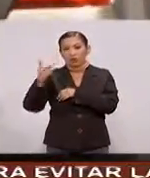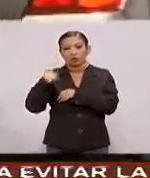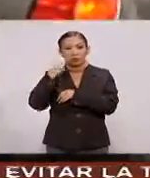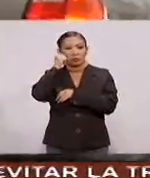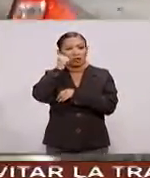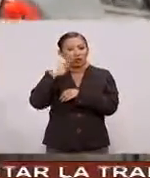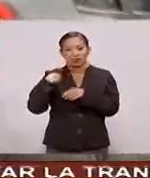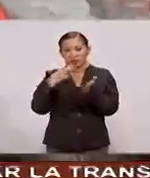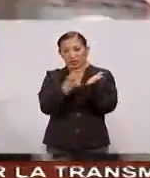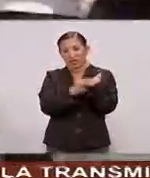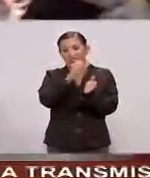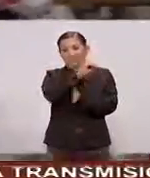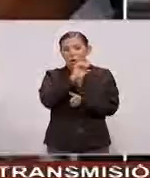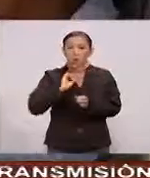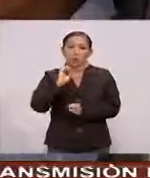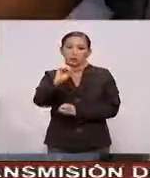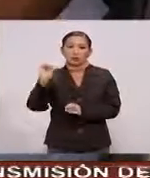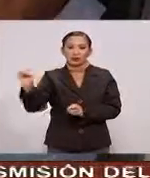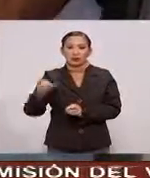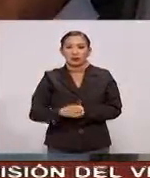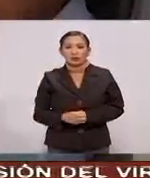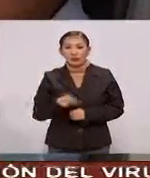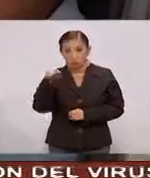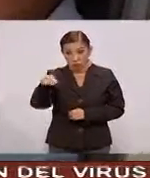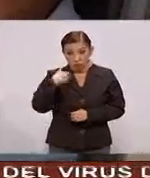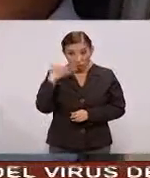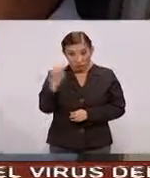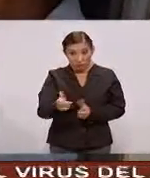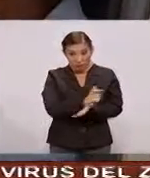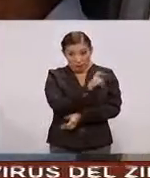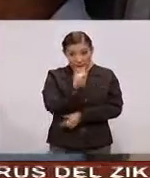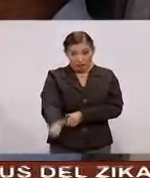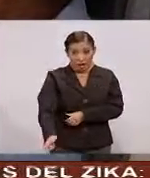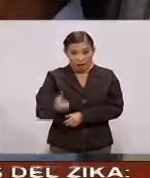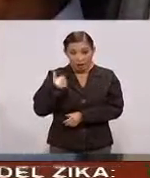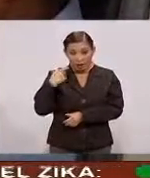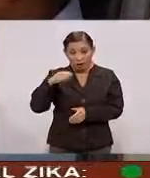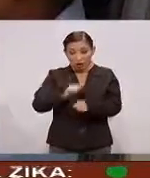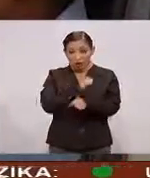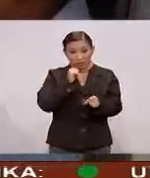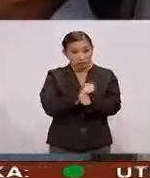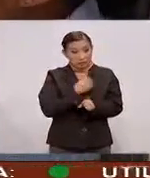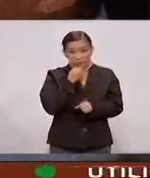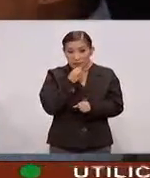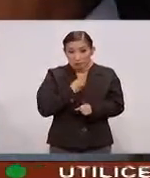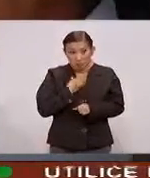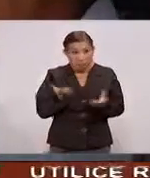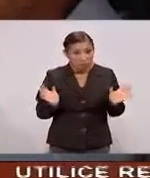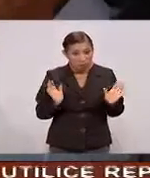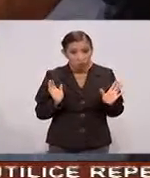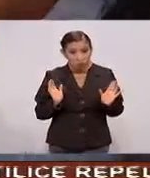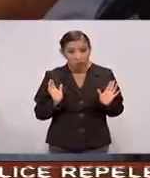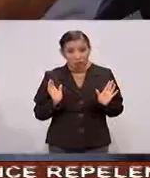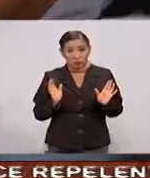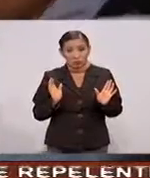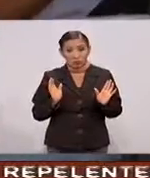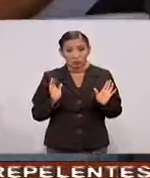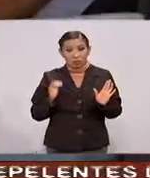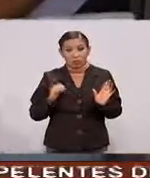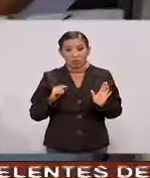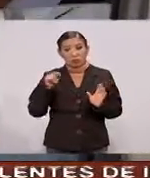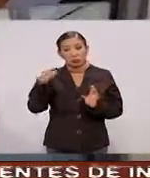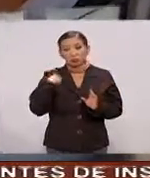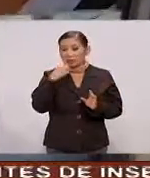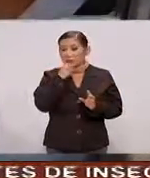distinción del tipo de holograma ¿No estás dispuesto ahorita a pagar Irte al corralón? ¿De modo? O sea, yo si es así Pues no hay de